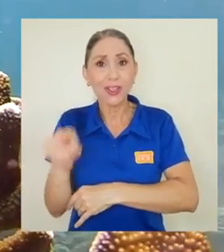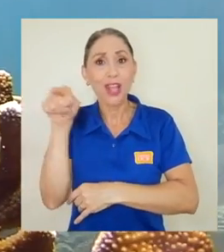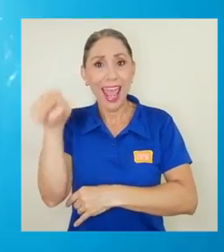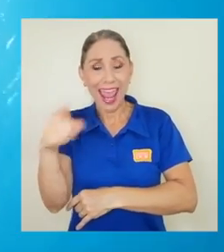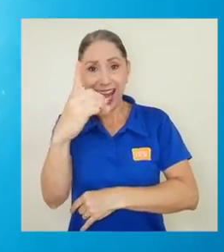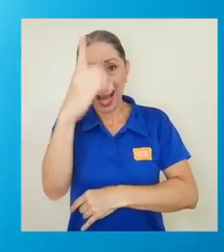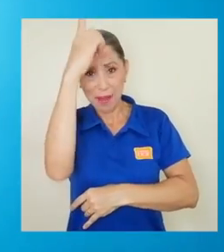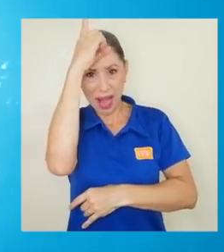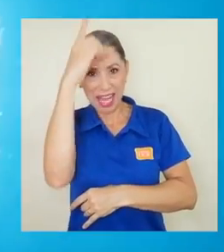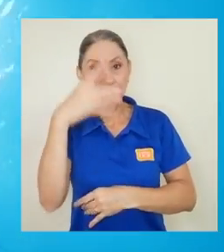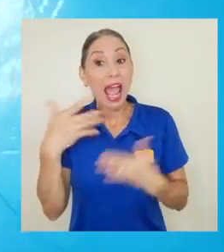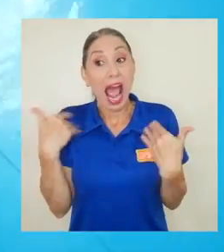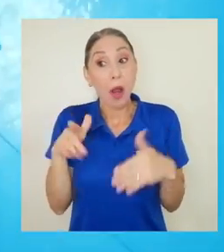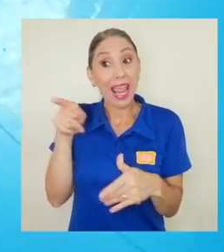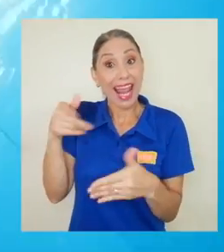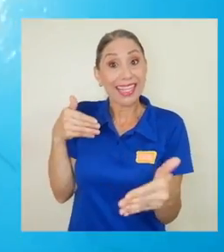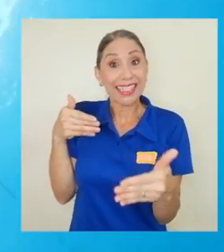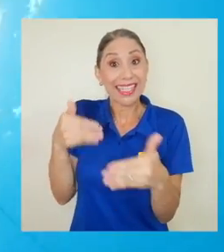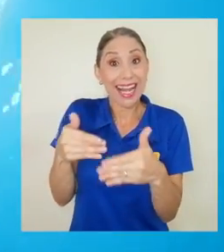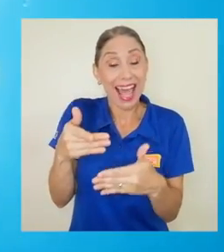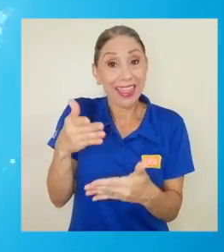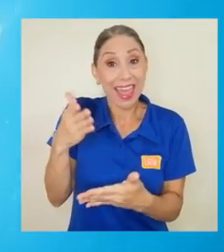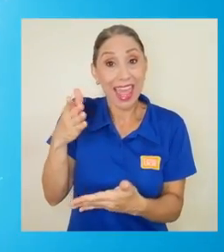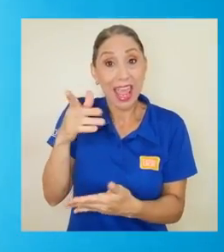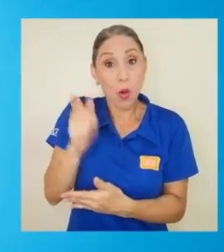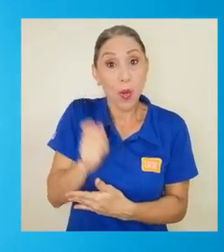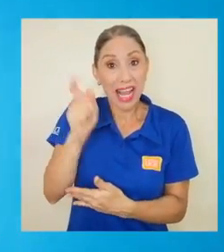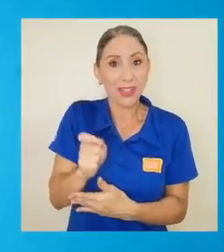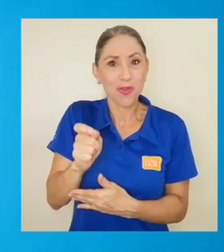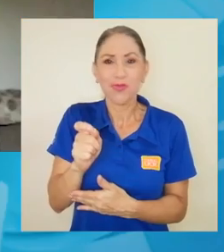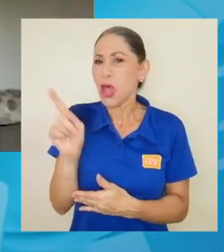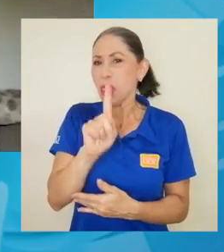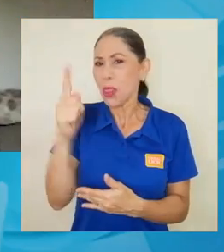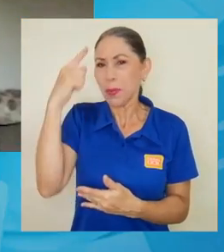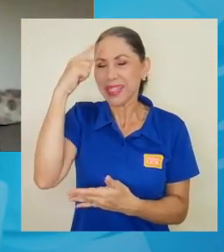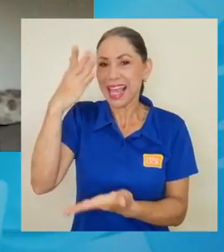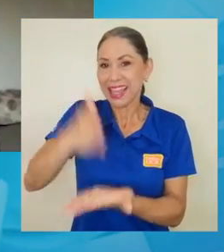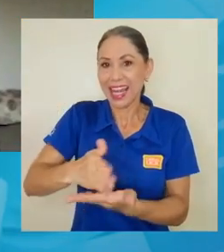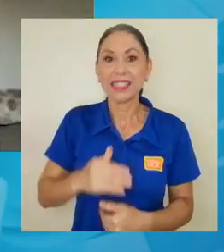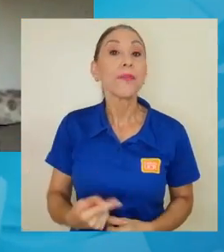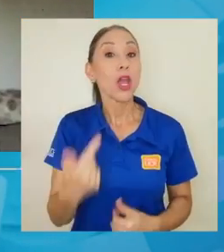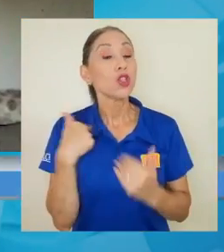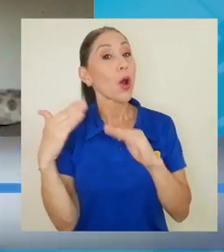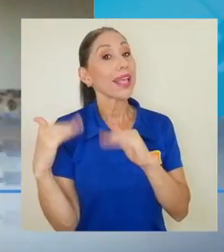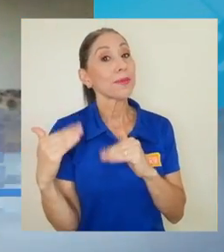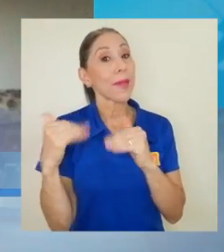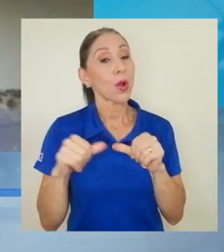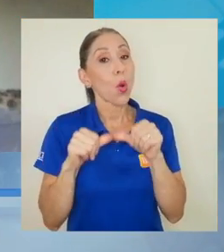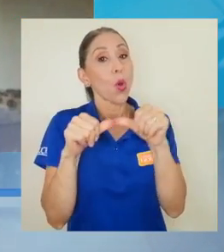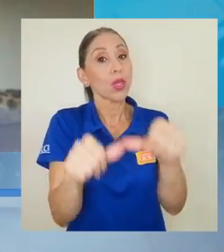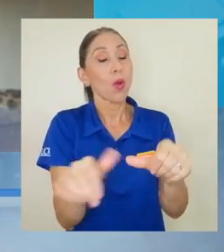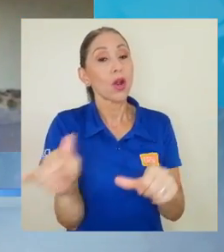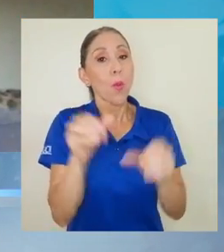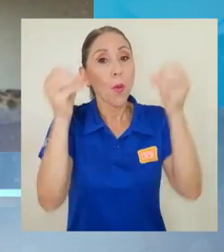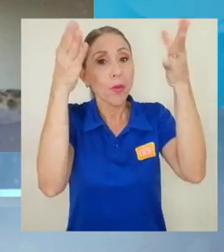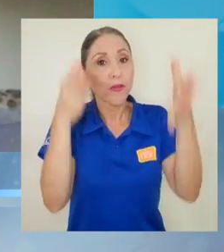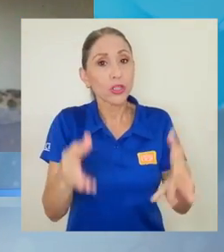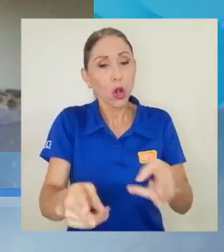Alemania, y aunque se aproxima su jubilación, no planea detenerse. Espero continuar como profesor emérito,